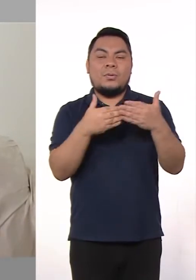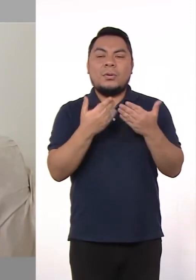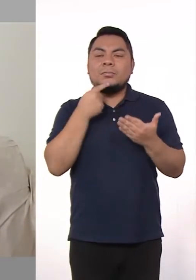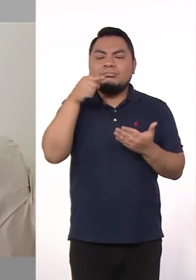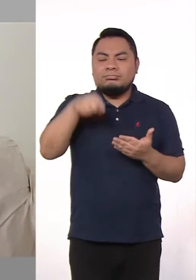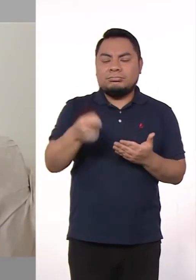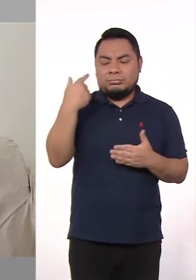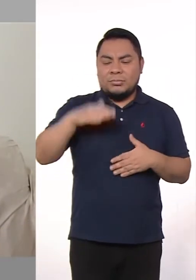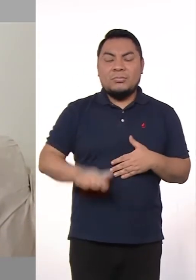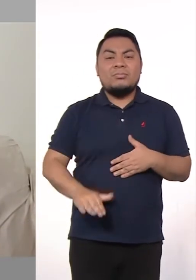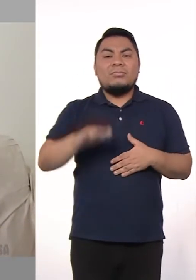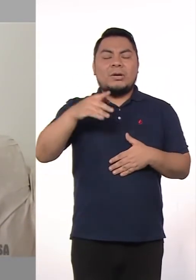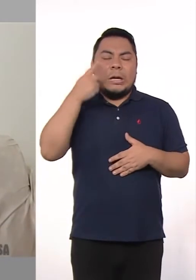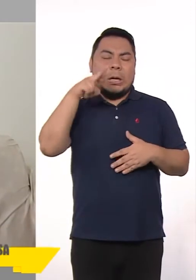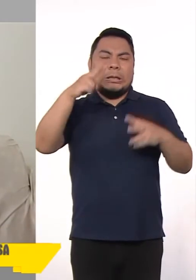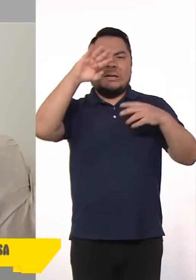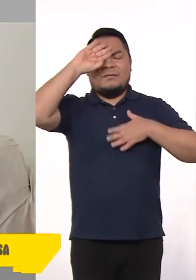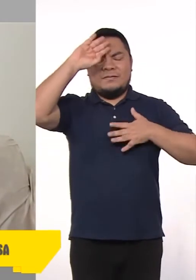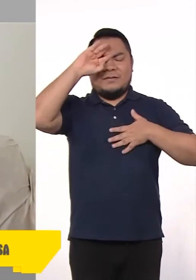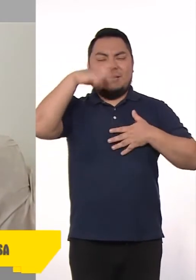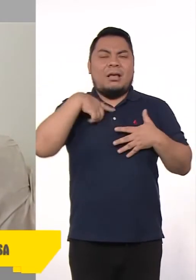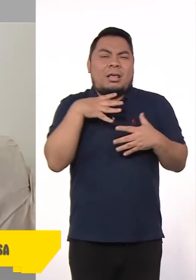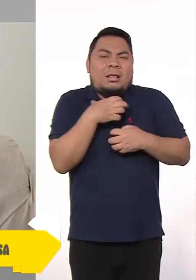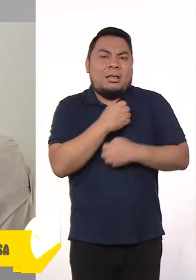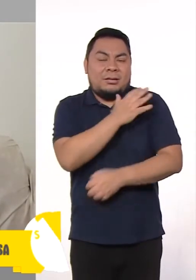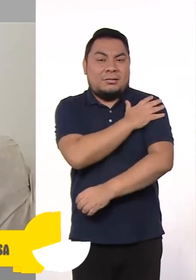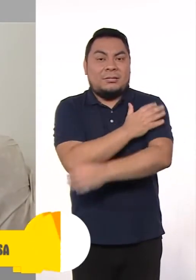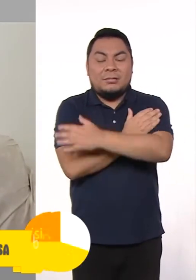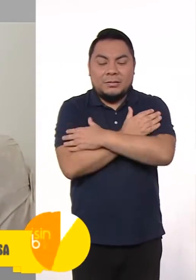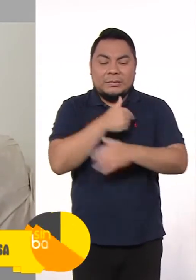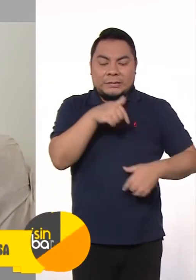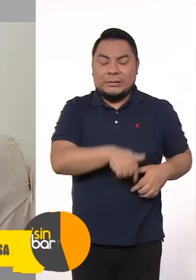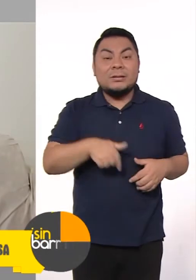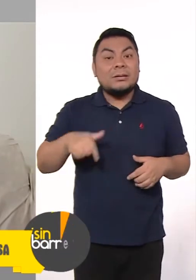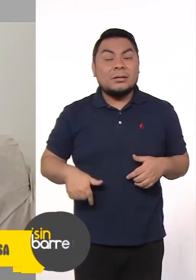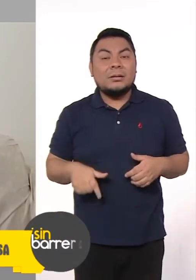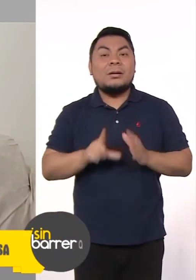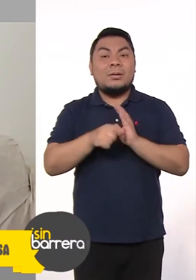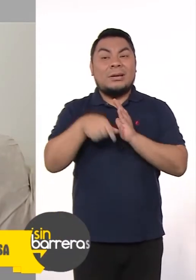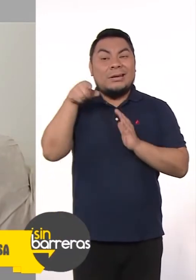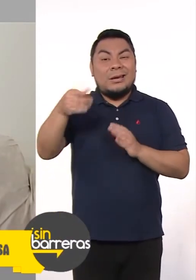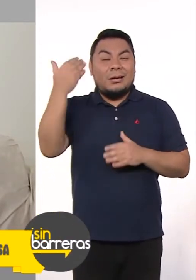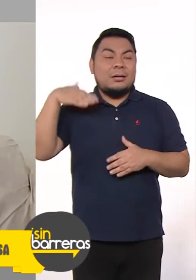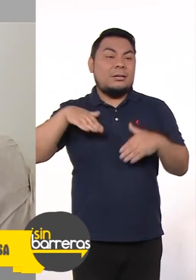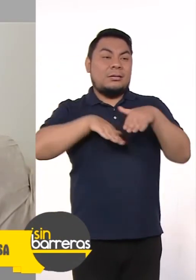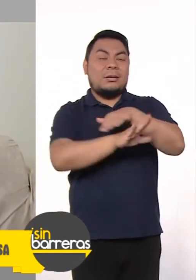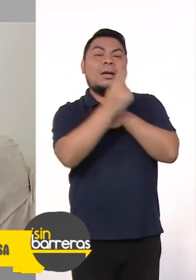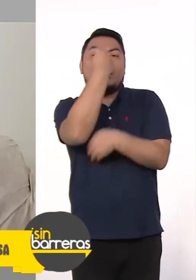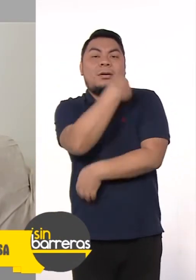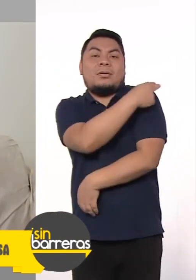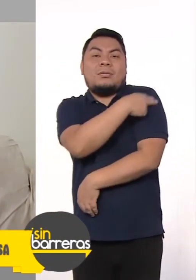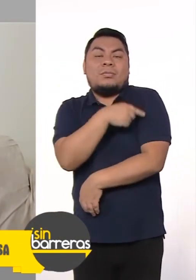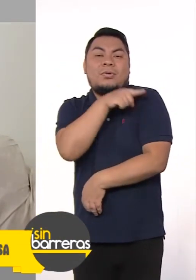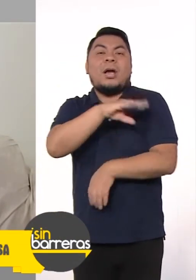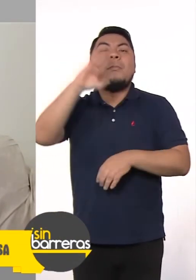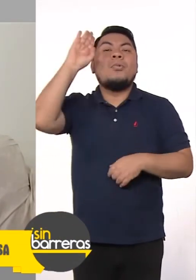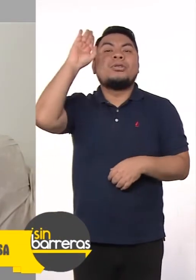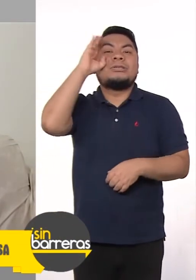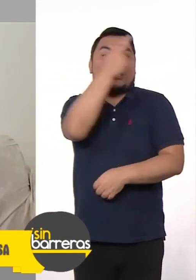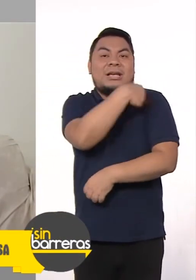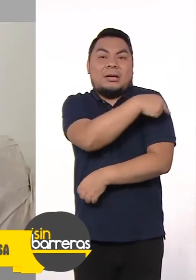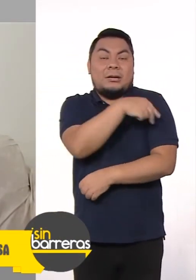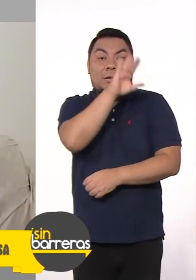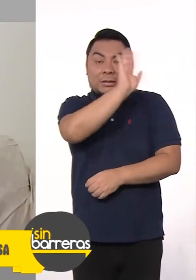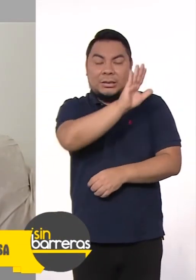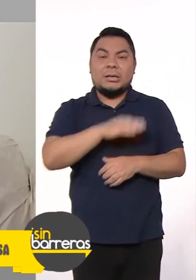virus de militis transversa. En dicho periodo fui internado en el hospital de policía y